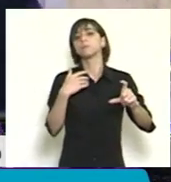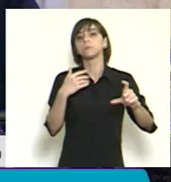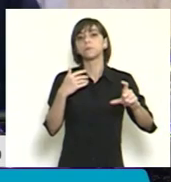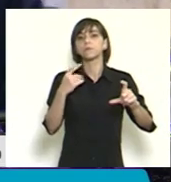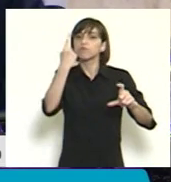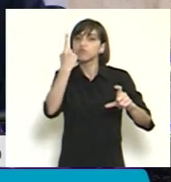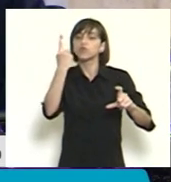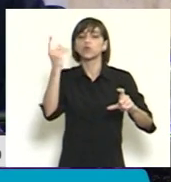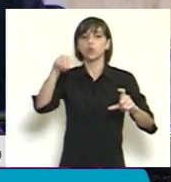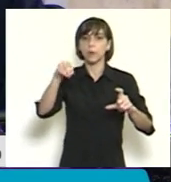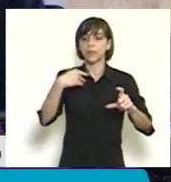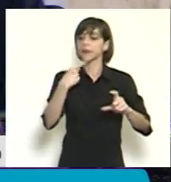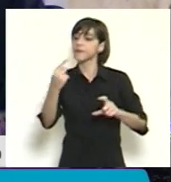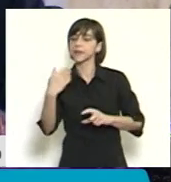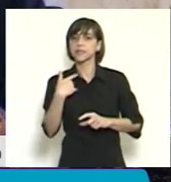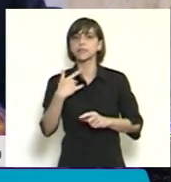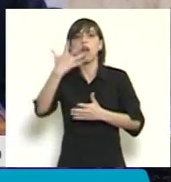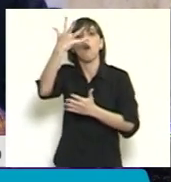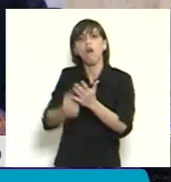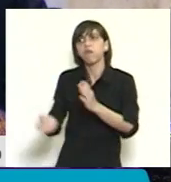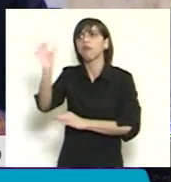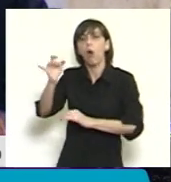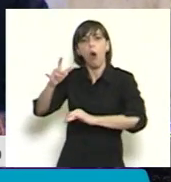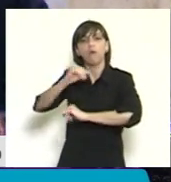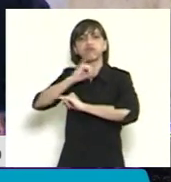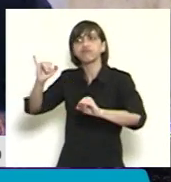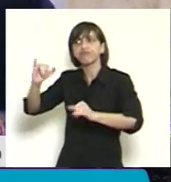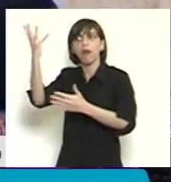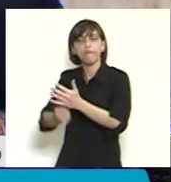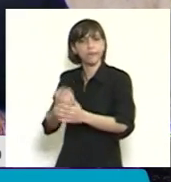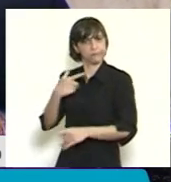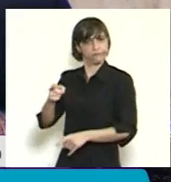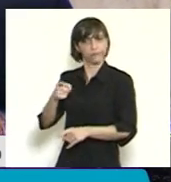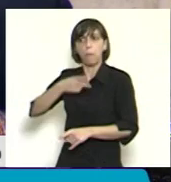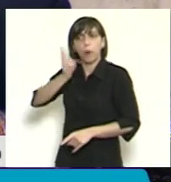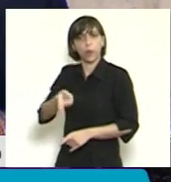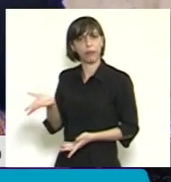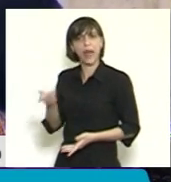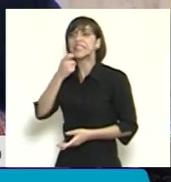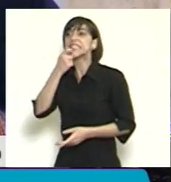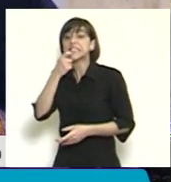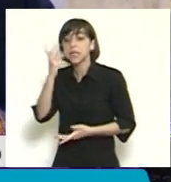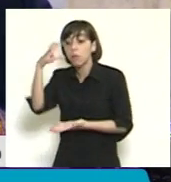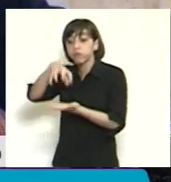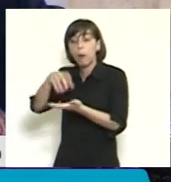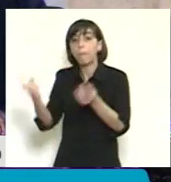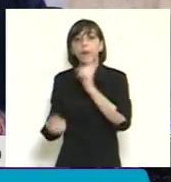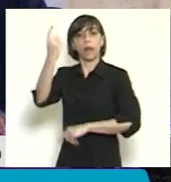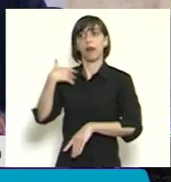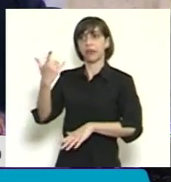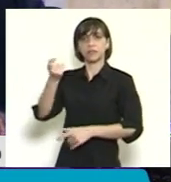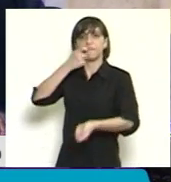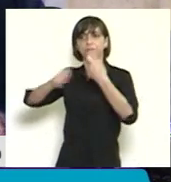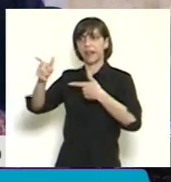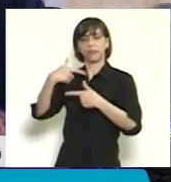frase más que dice, queda prohibida la oferta y o promoción de un producto que por primera vez sale a la venta. Y esto la verdad que nosotros no lo